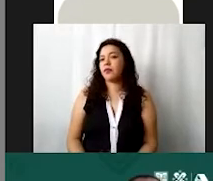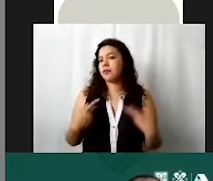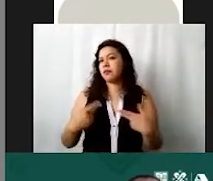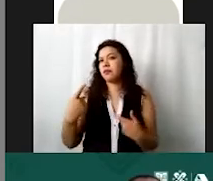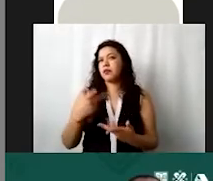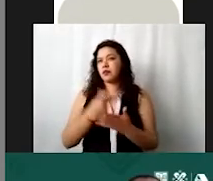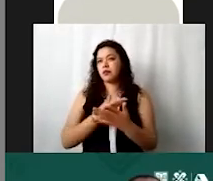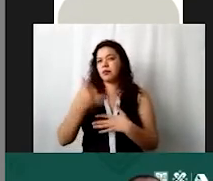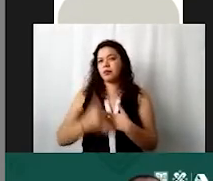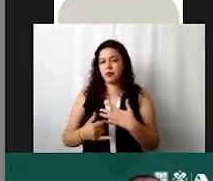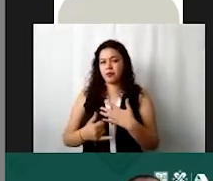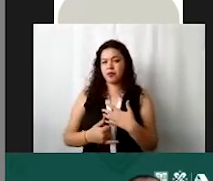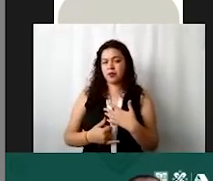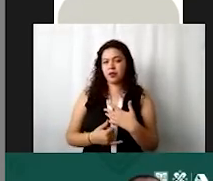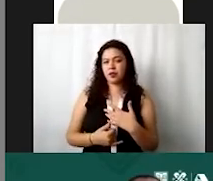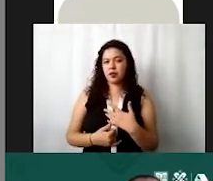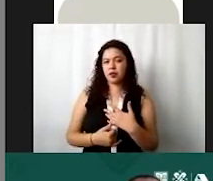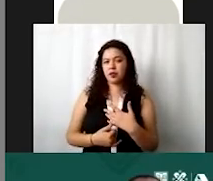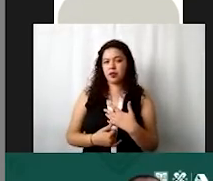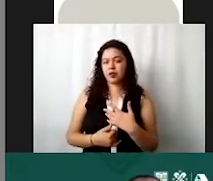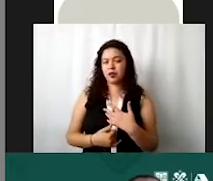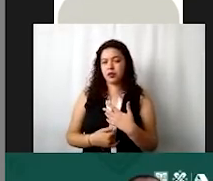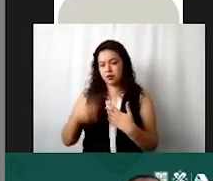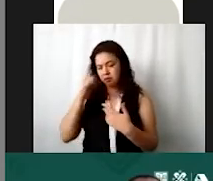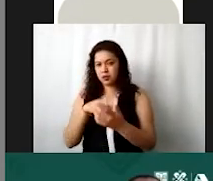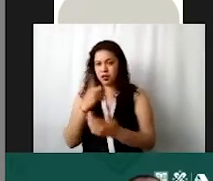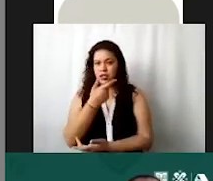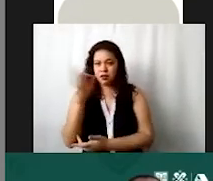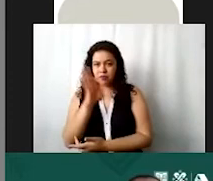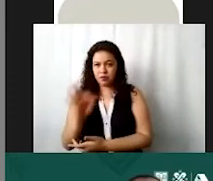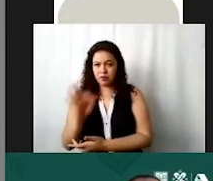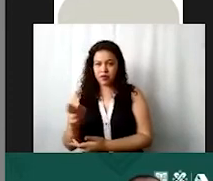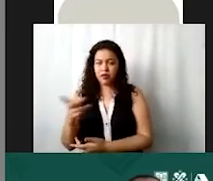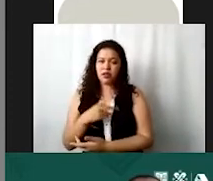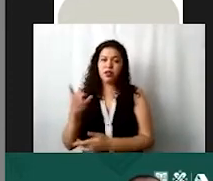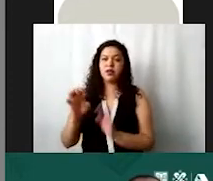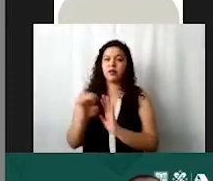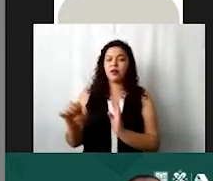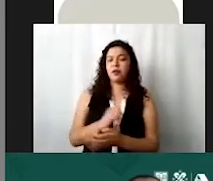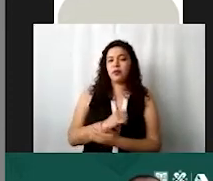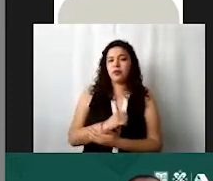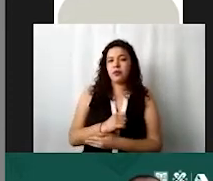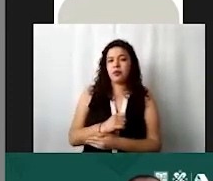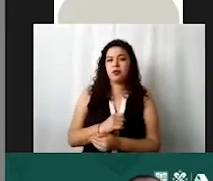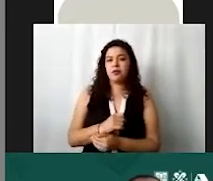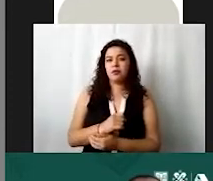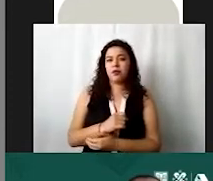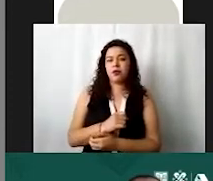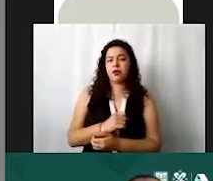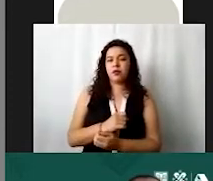proyecto de aquí de apoyos debe estar asignado el 100% si ustedes por ejemplo pusieran a esta persona